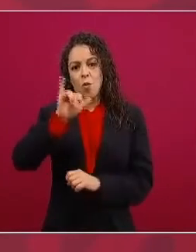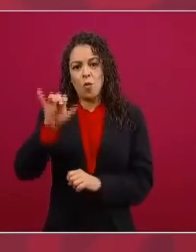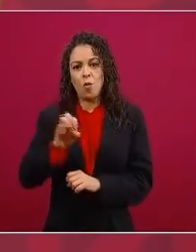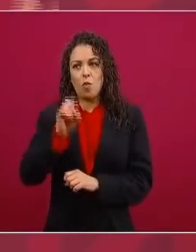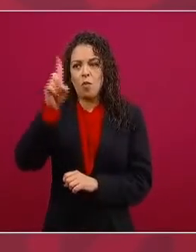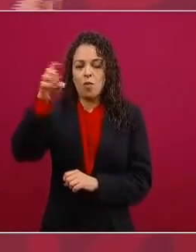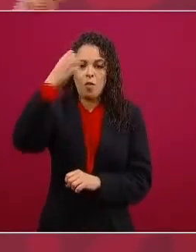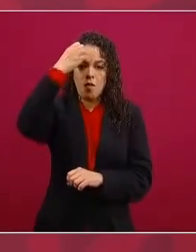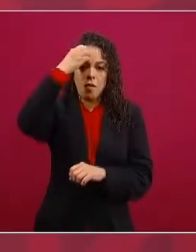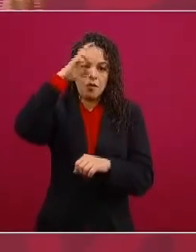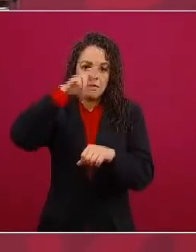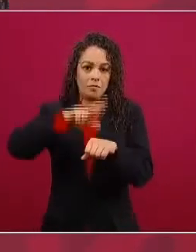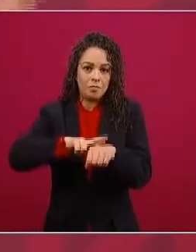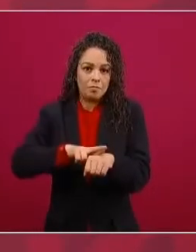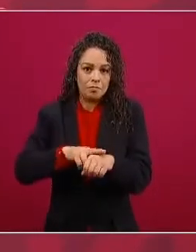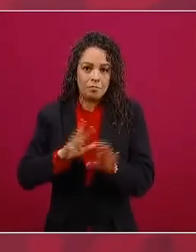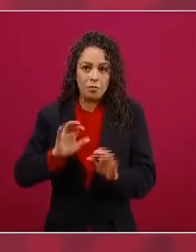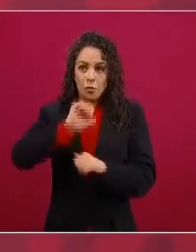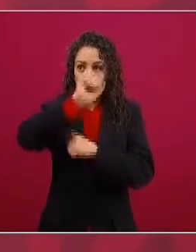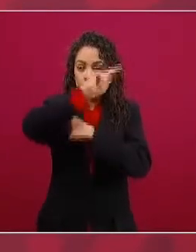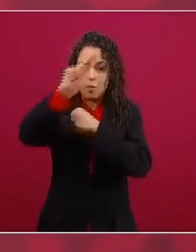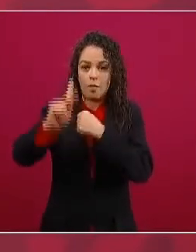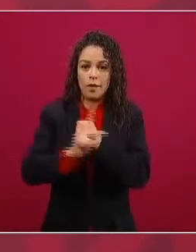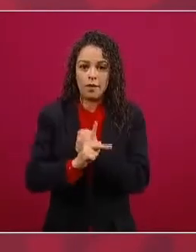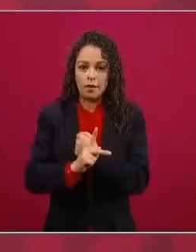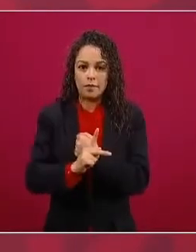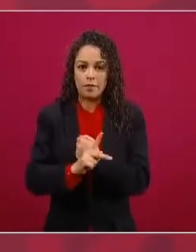relacionado con agencias